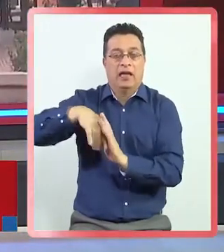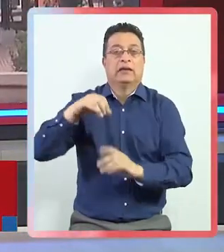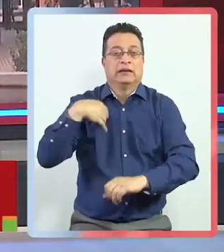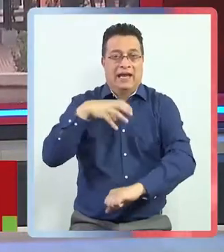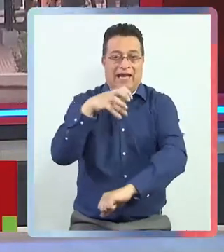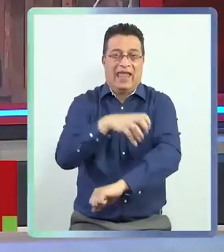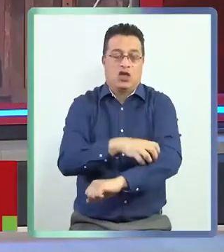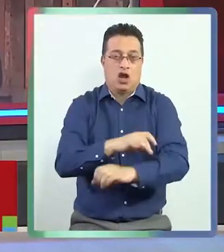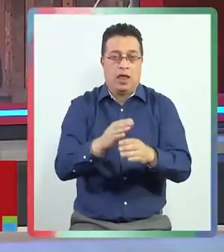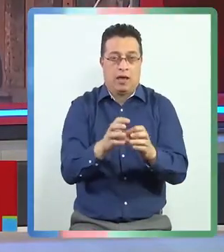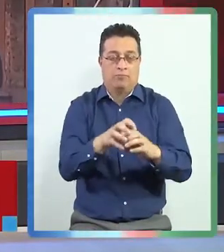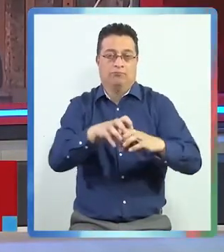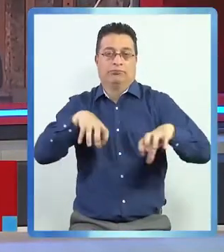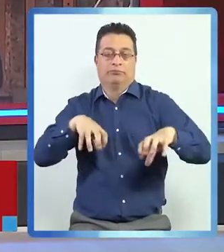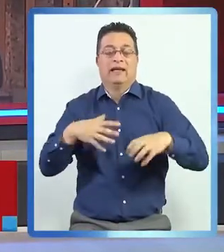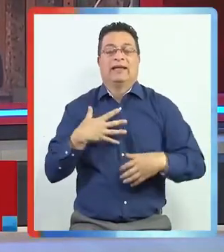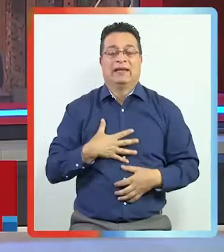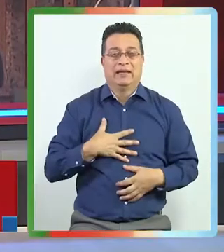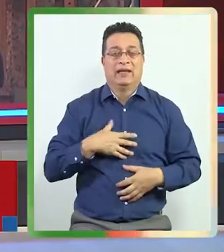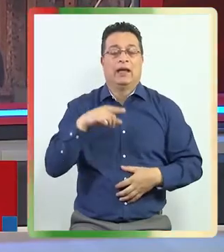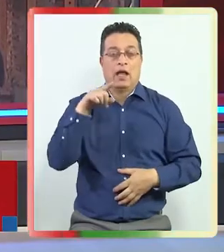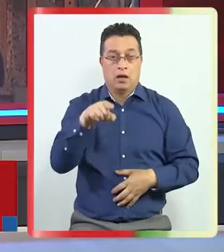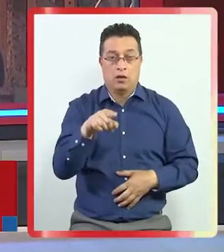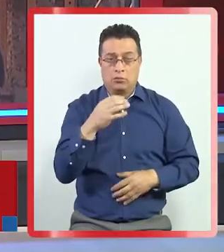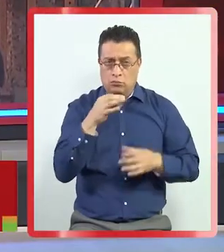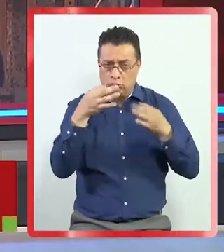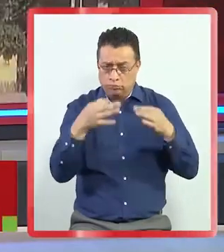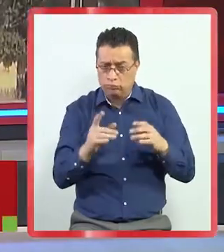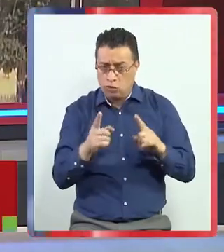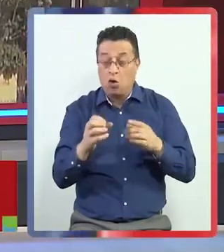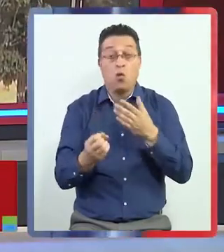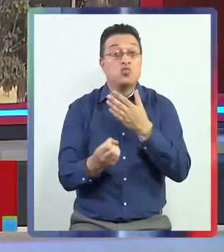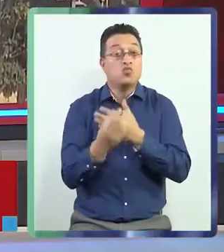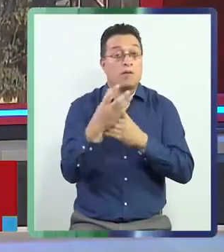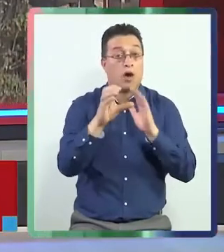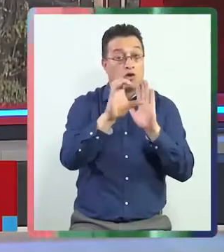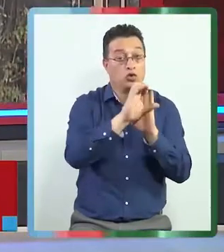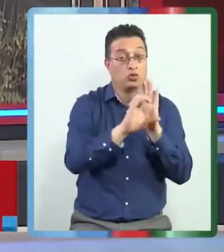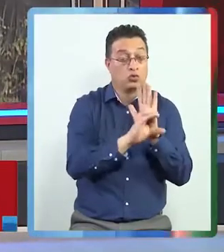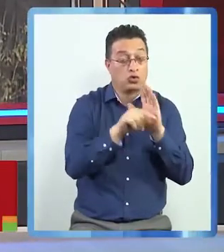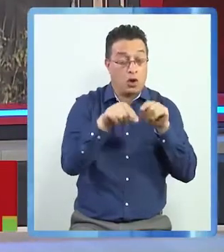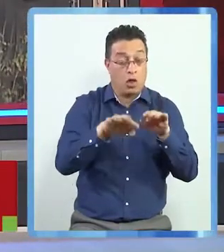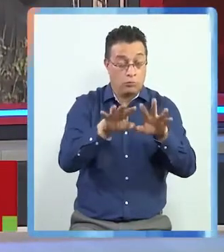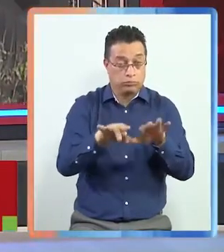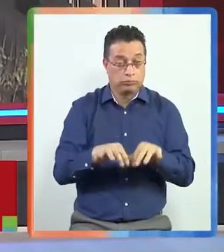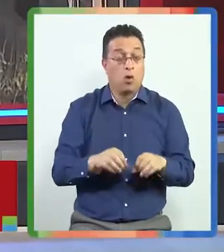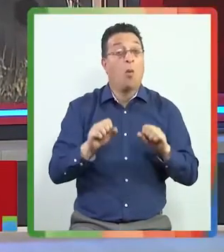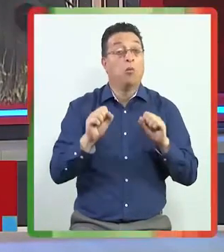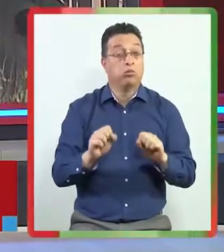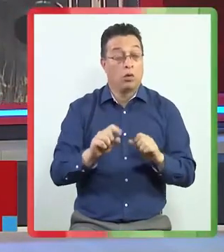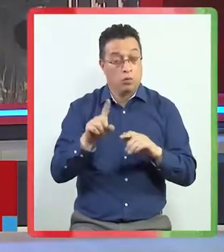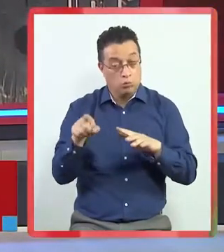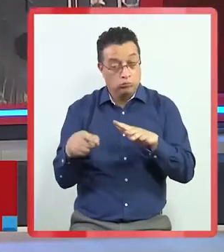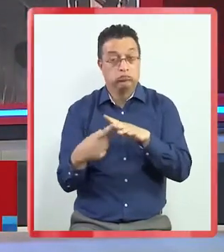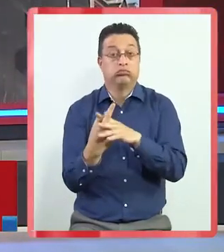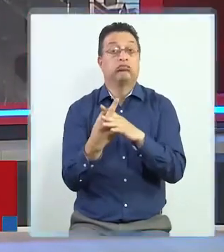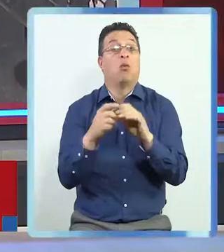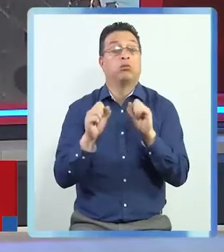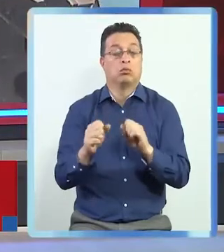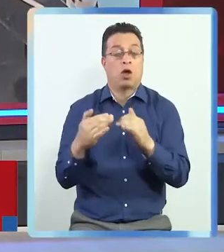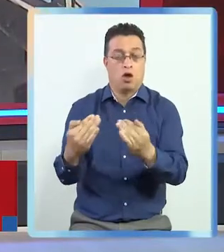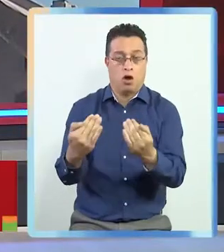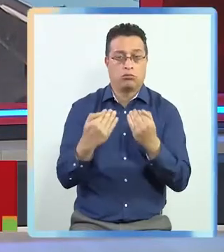ahora esa solicitud no ha tenido eco en las autoridades, pero la redacción de una nueva constitución les abre una posibilidad,